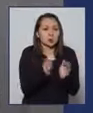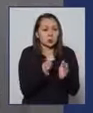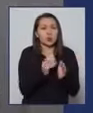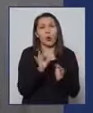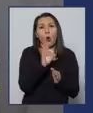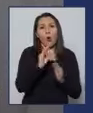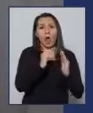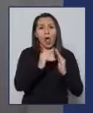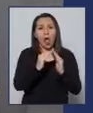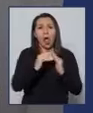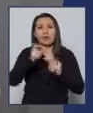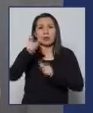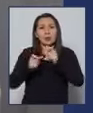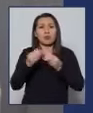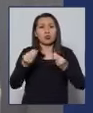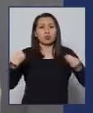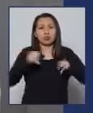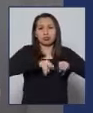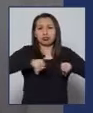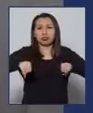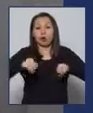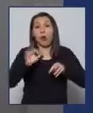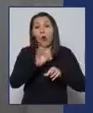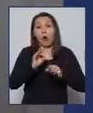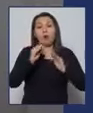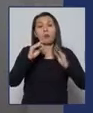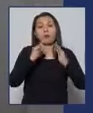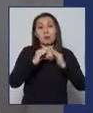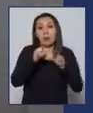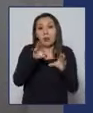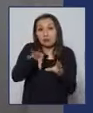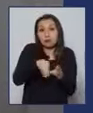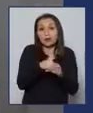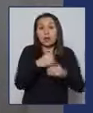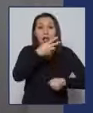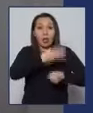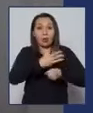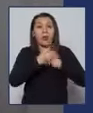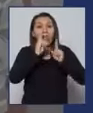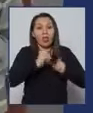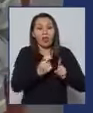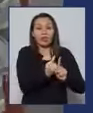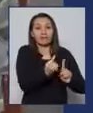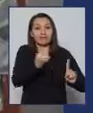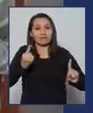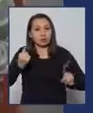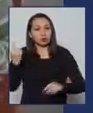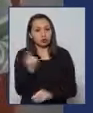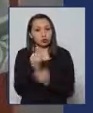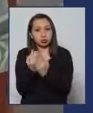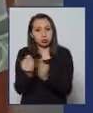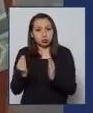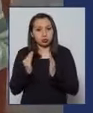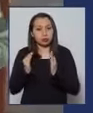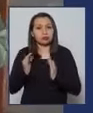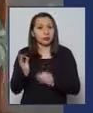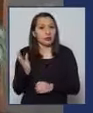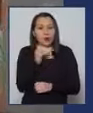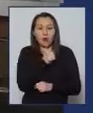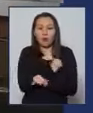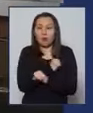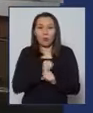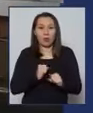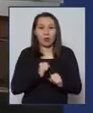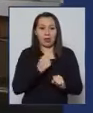viven en viviendas comunitarias, o una persona que vive con un adulto mayor que debe realizar un aislamiento estricto, no cuenta con las condiciones